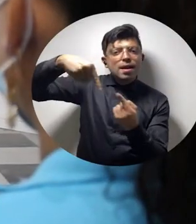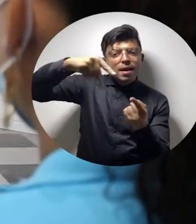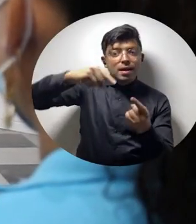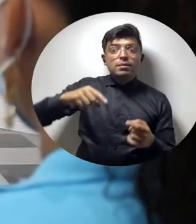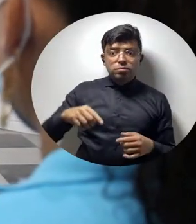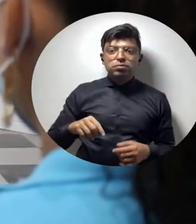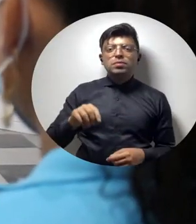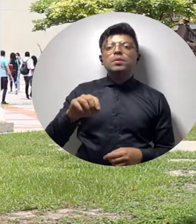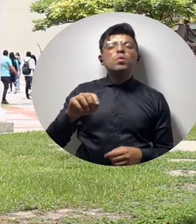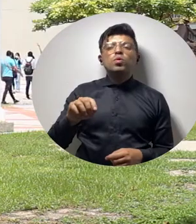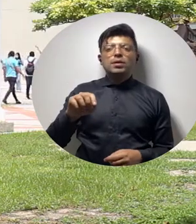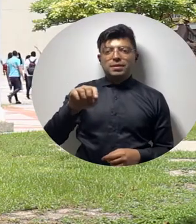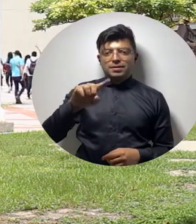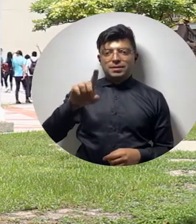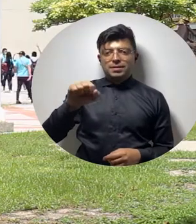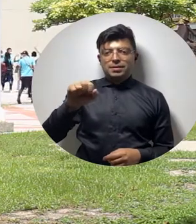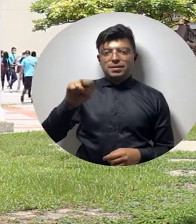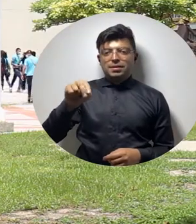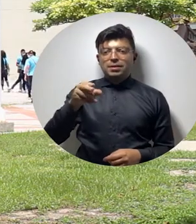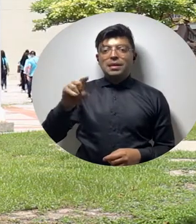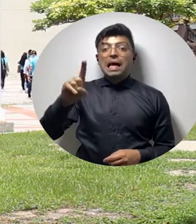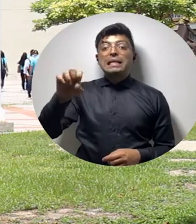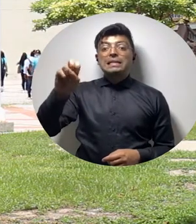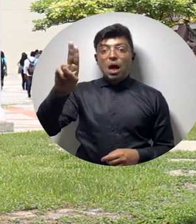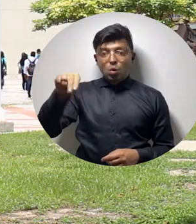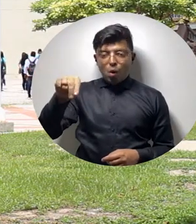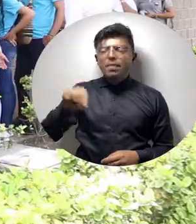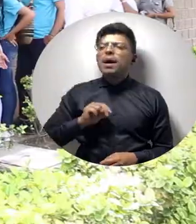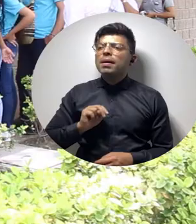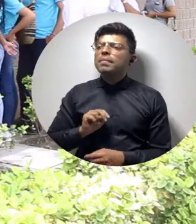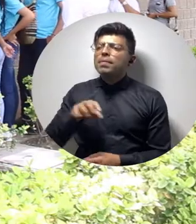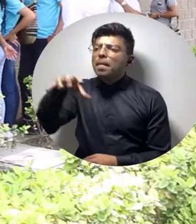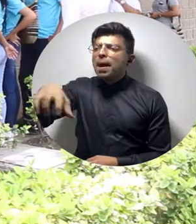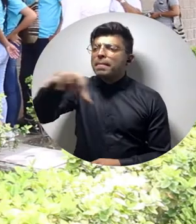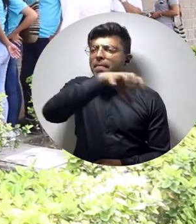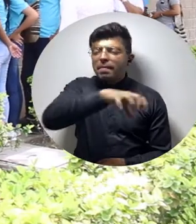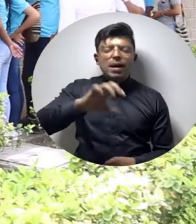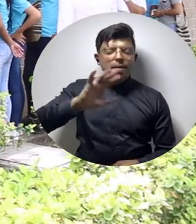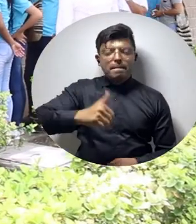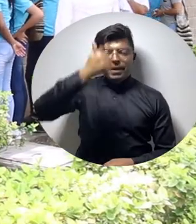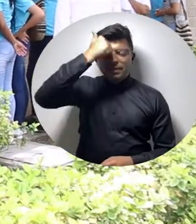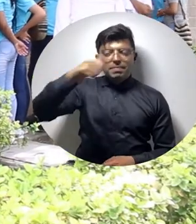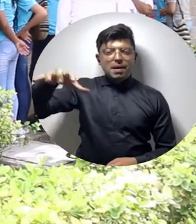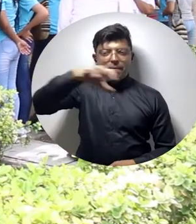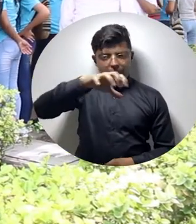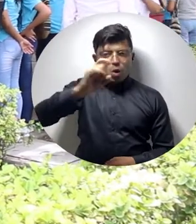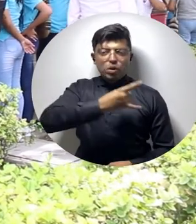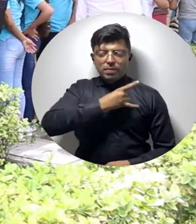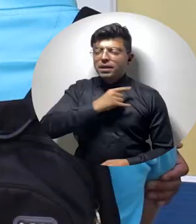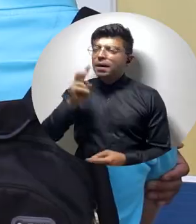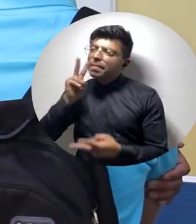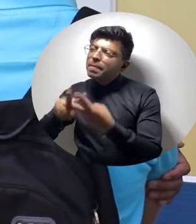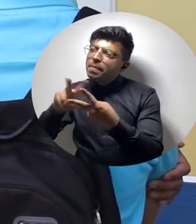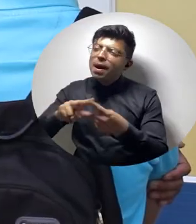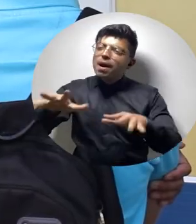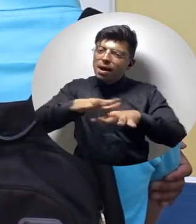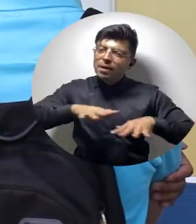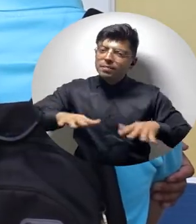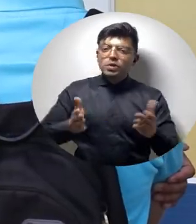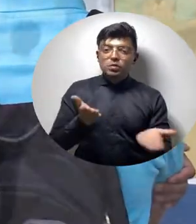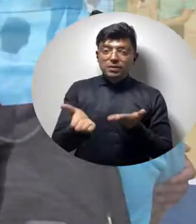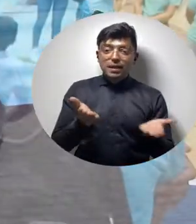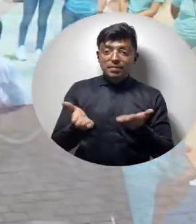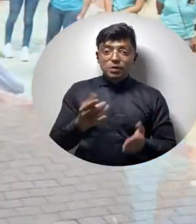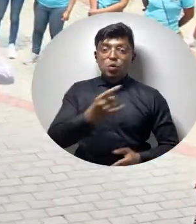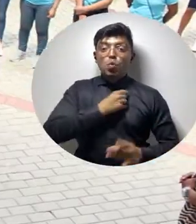por el claustro San Juan de Pomuceno y todas las instalaciones de la sede principal de la Alma Mater, para conocer los espacios y los servicios